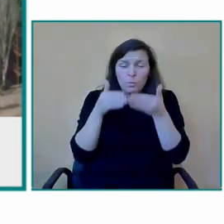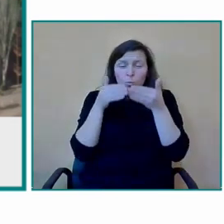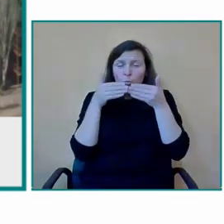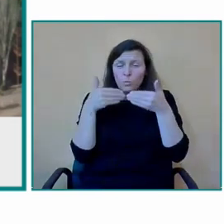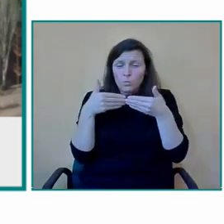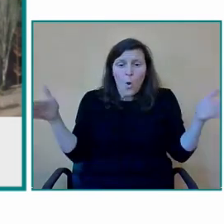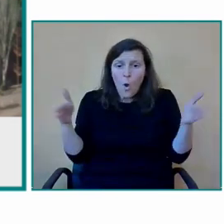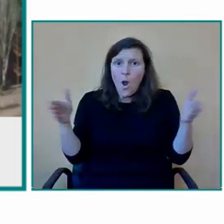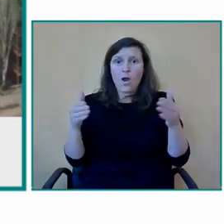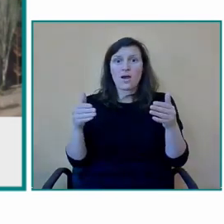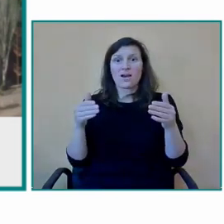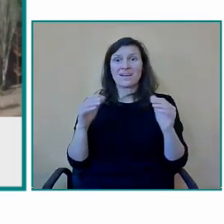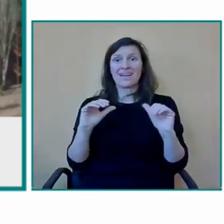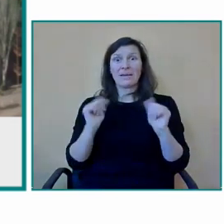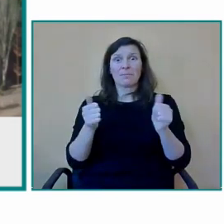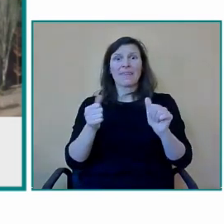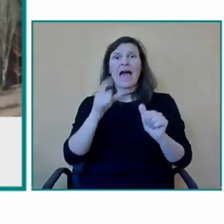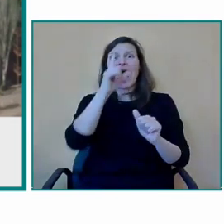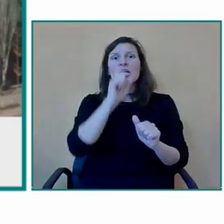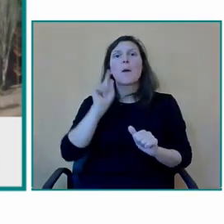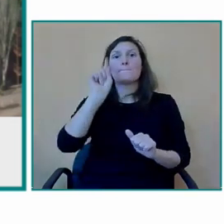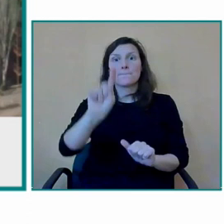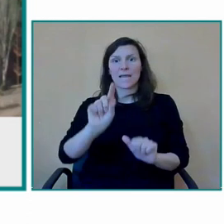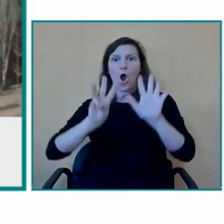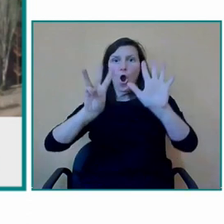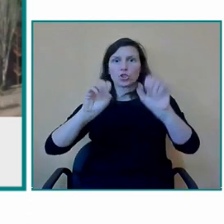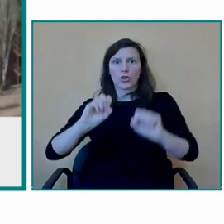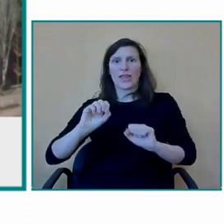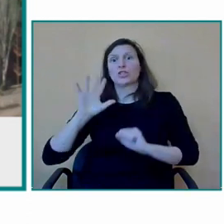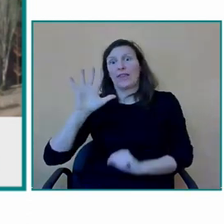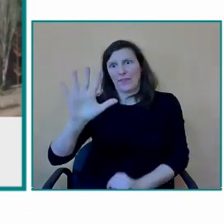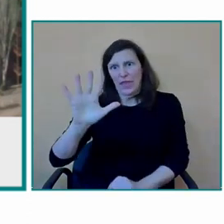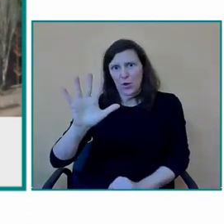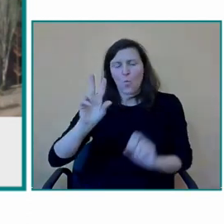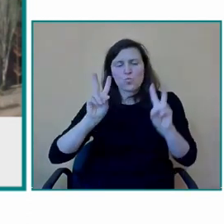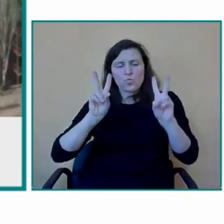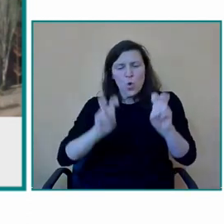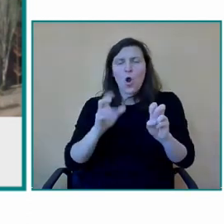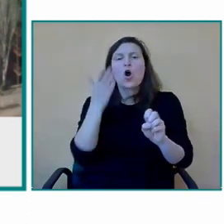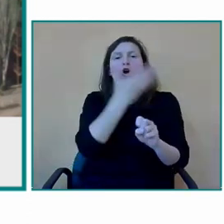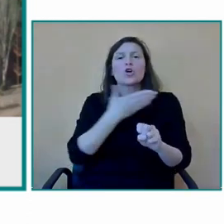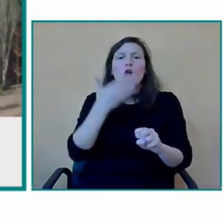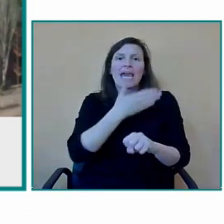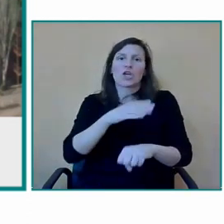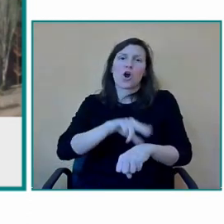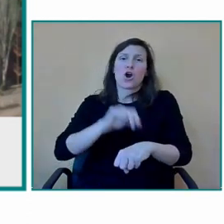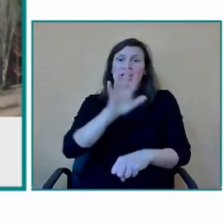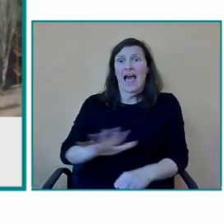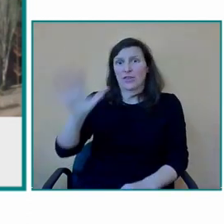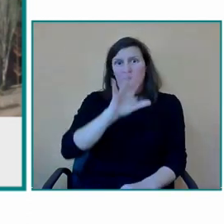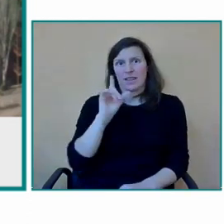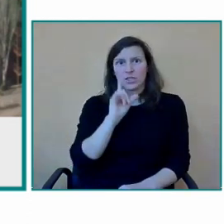así como se denominaba por ahí os dejamos algunas algunas imágenes para que os podáis hacer una idea pero básicamente